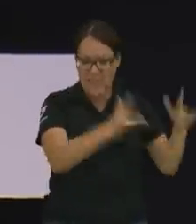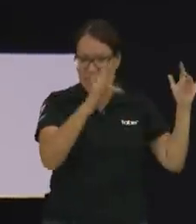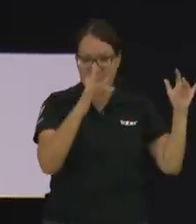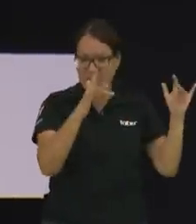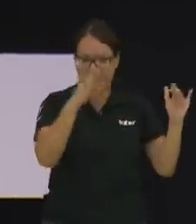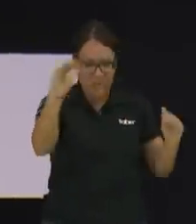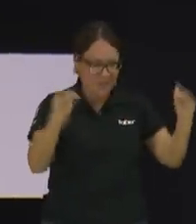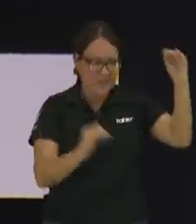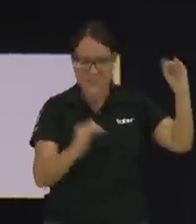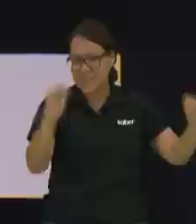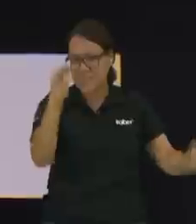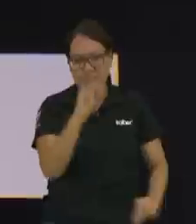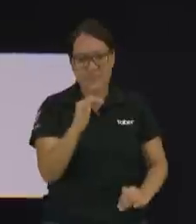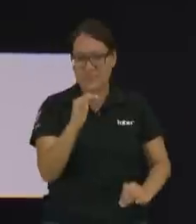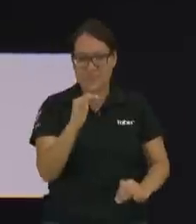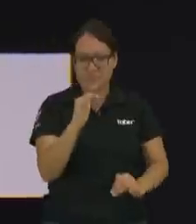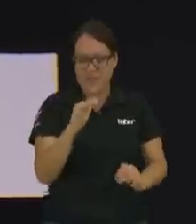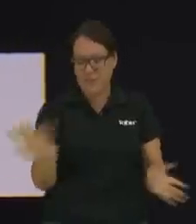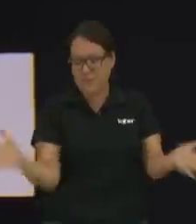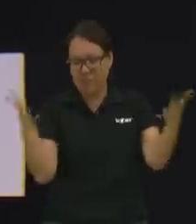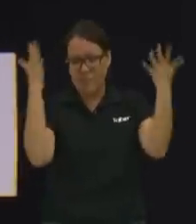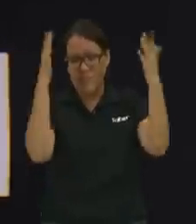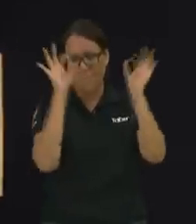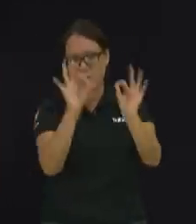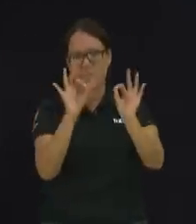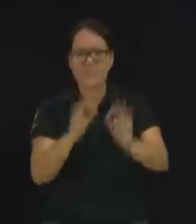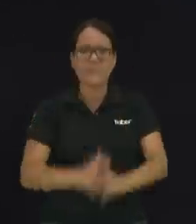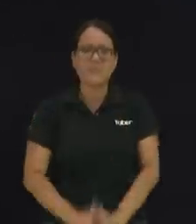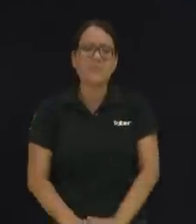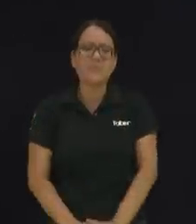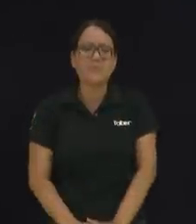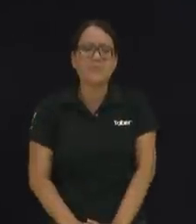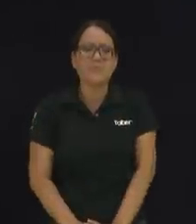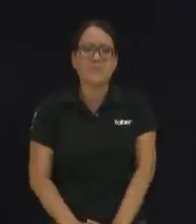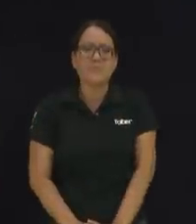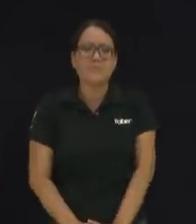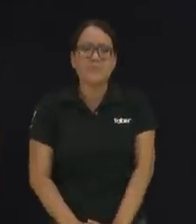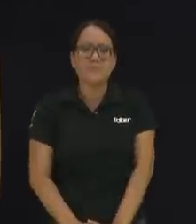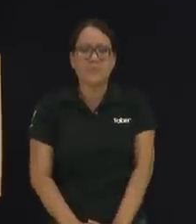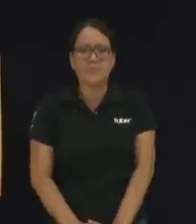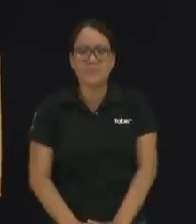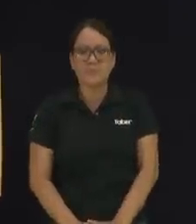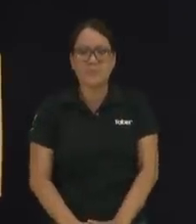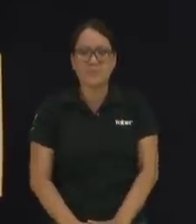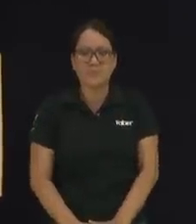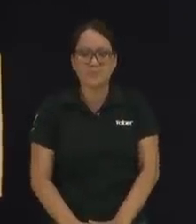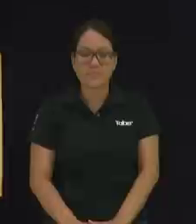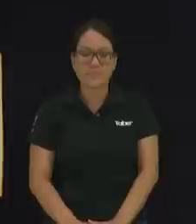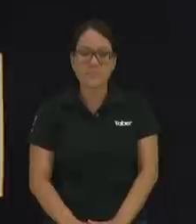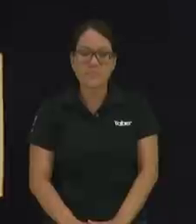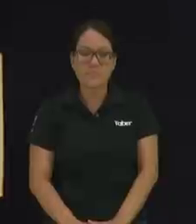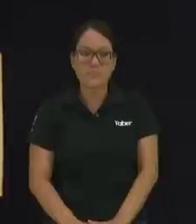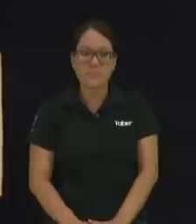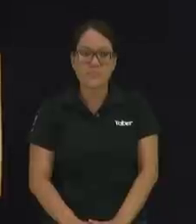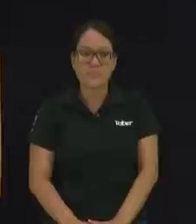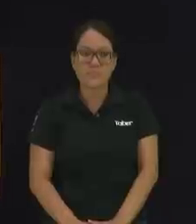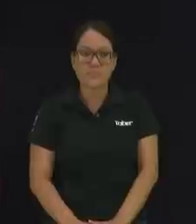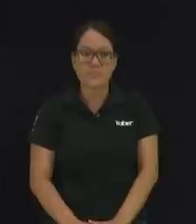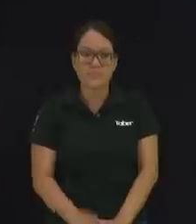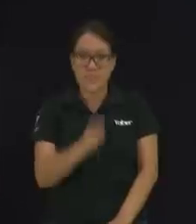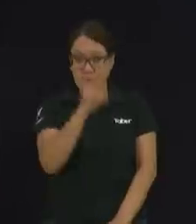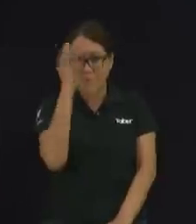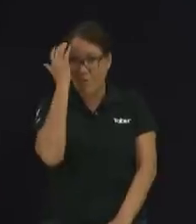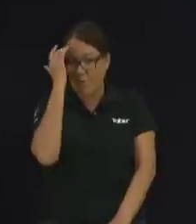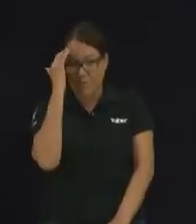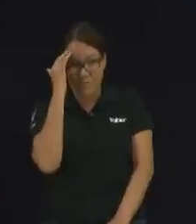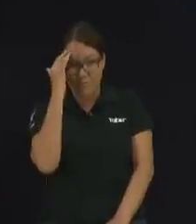fama más que la plata y el oro ¿alguien recibe esta palabra el día de hoy? no se preocupe por lo que anda en